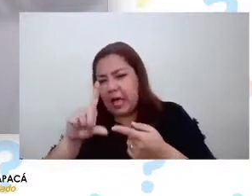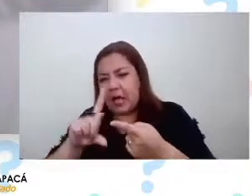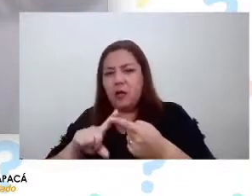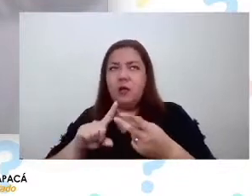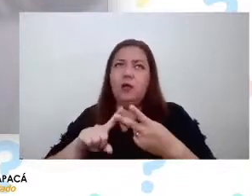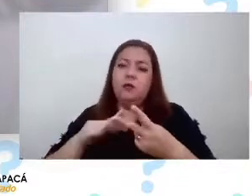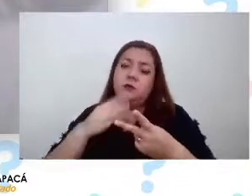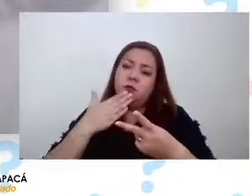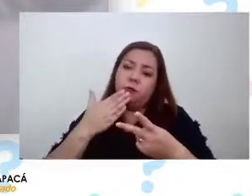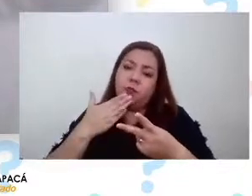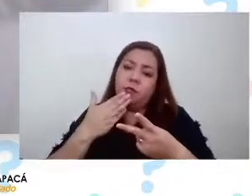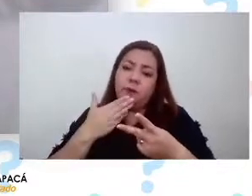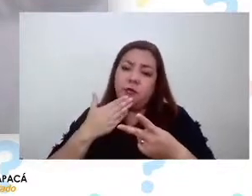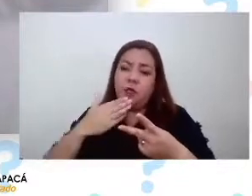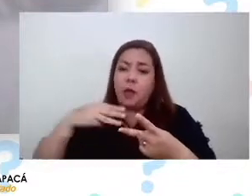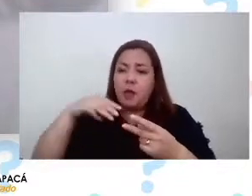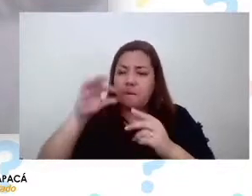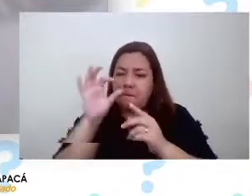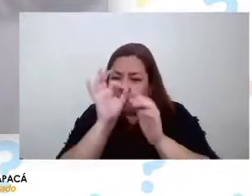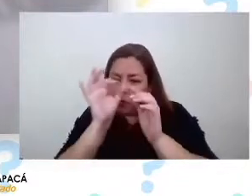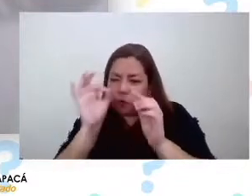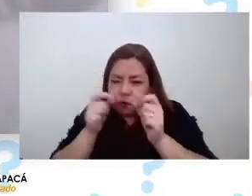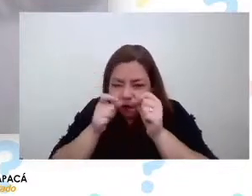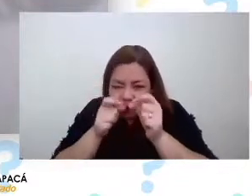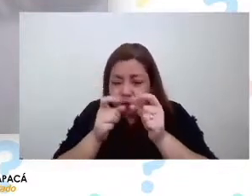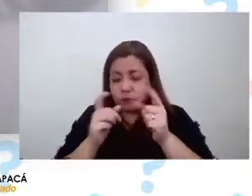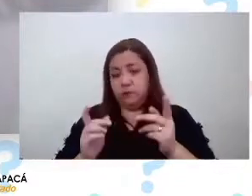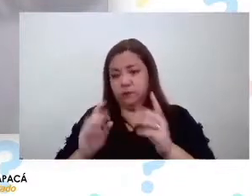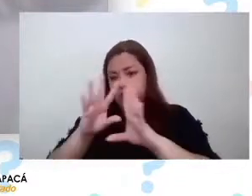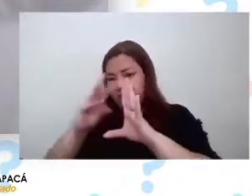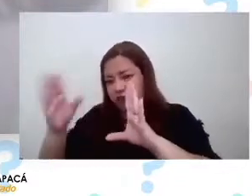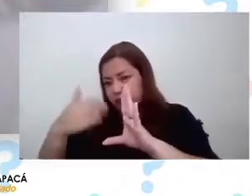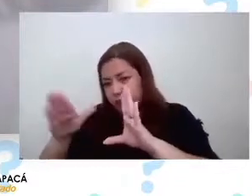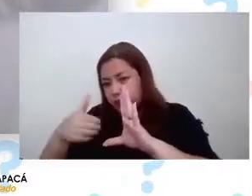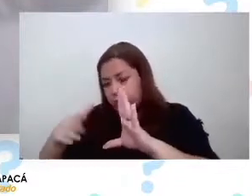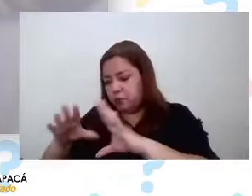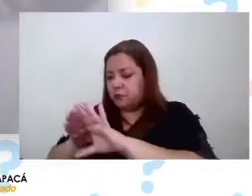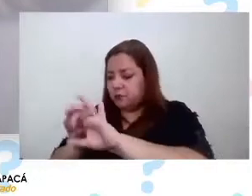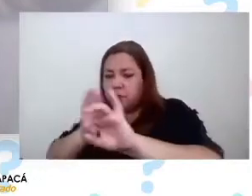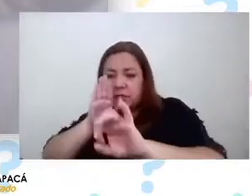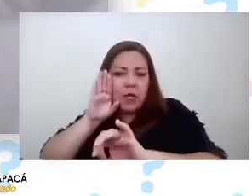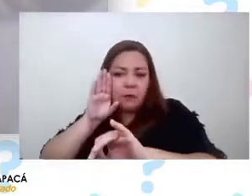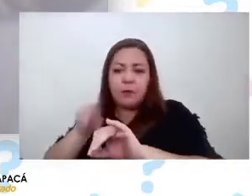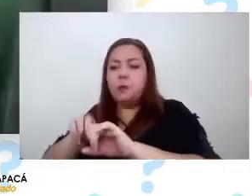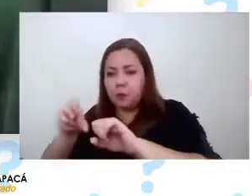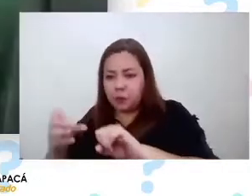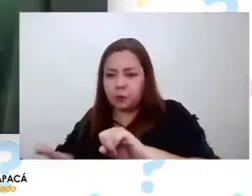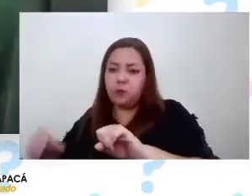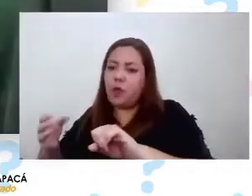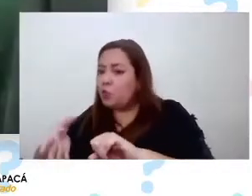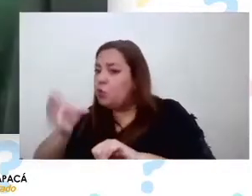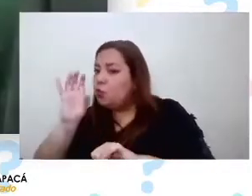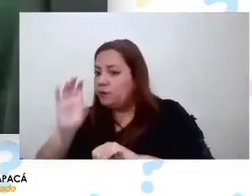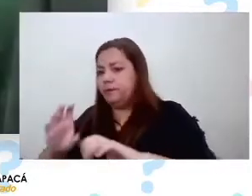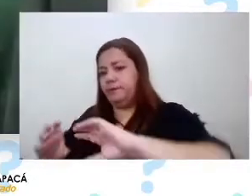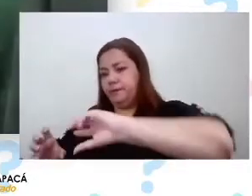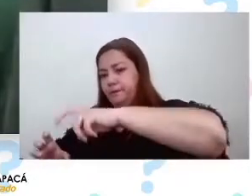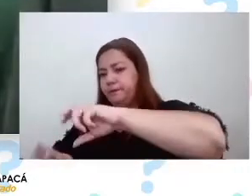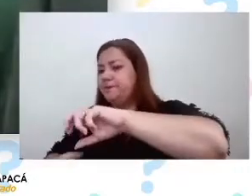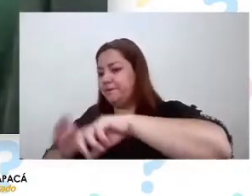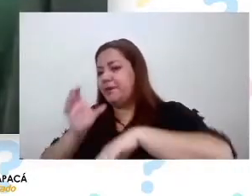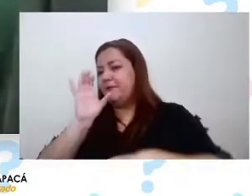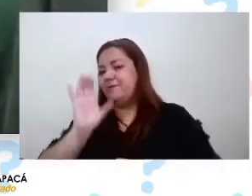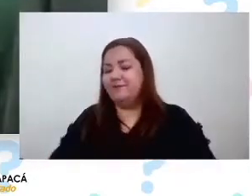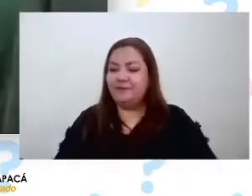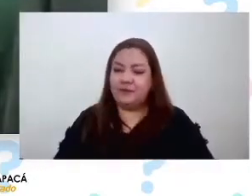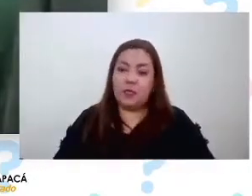los microorganismos sí se podría ahí entonces se podría pero me imagino bueno